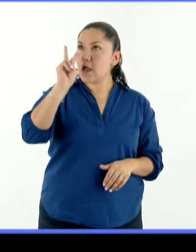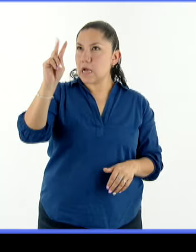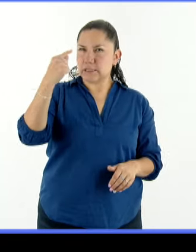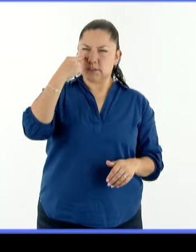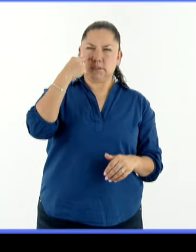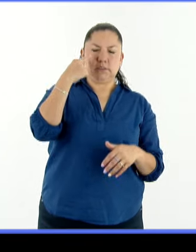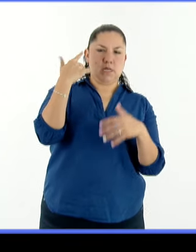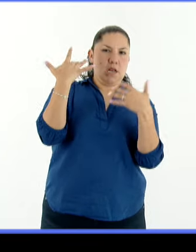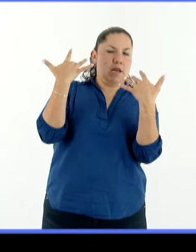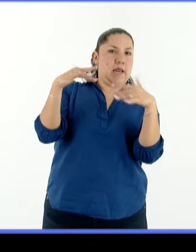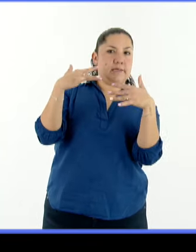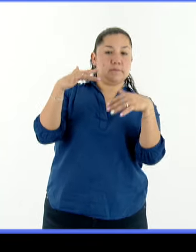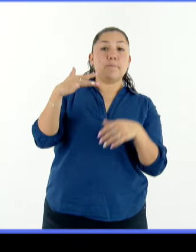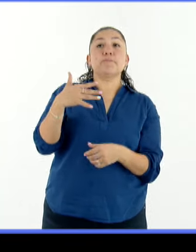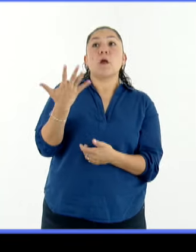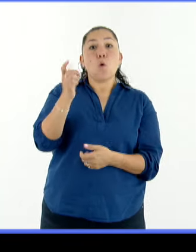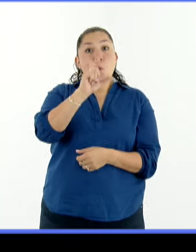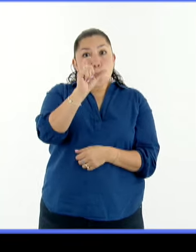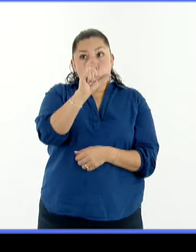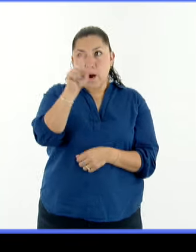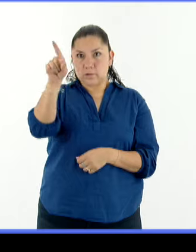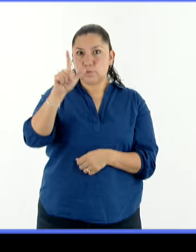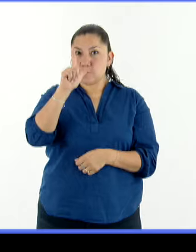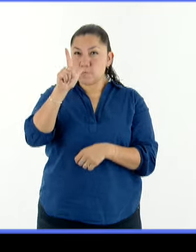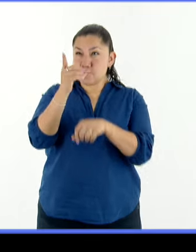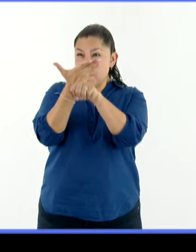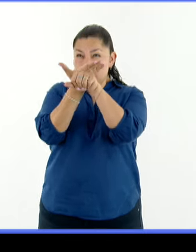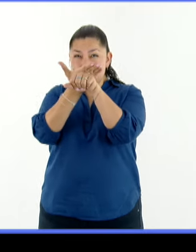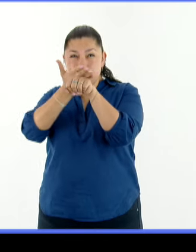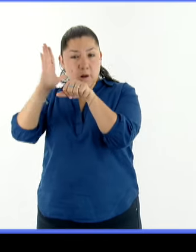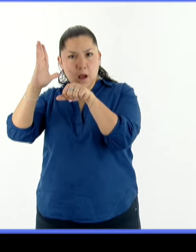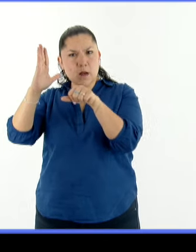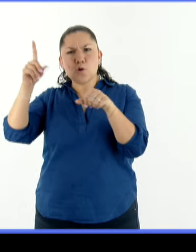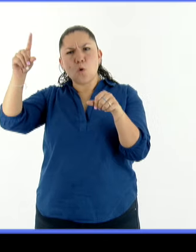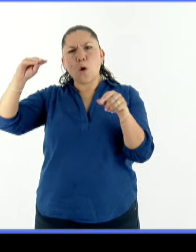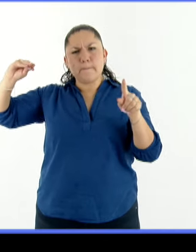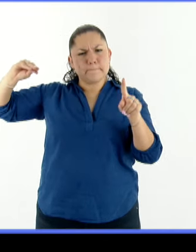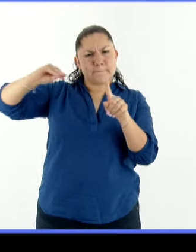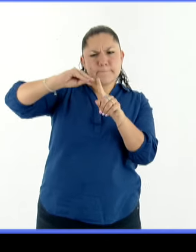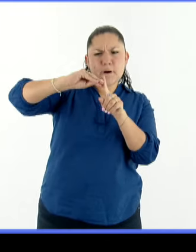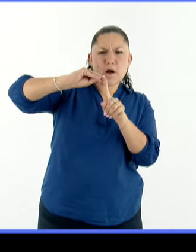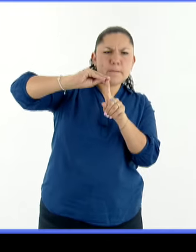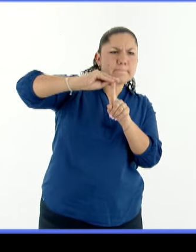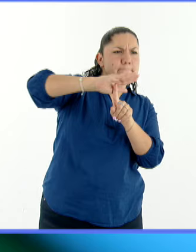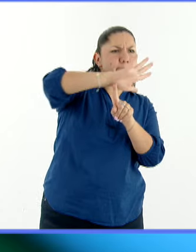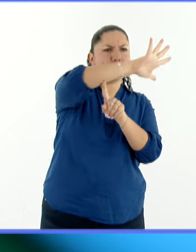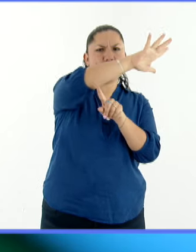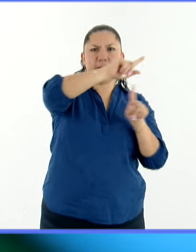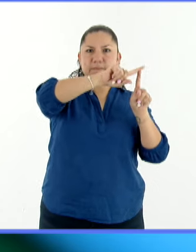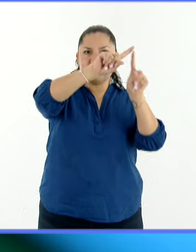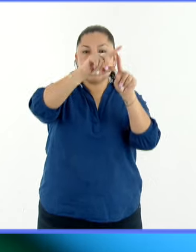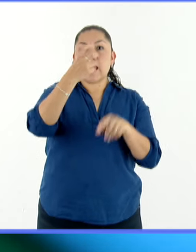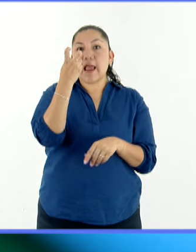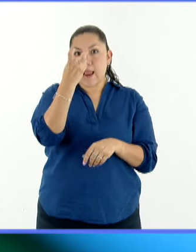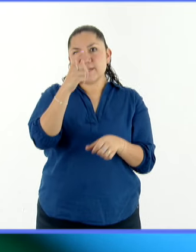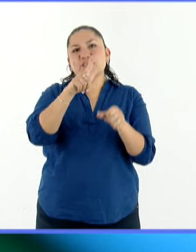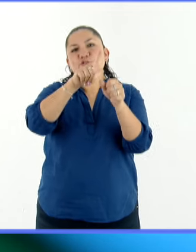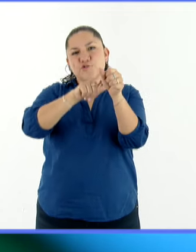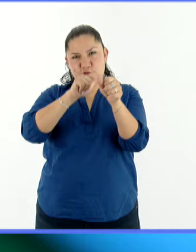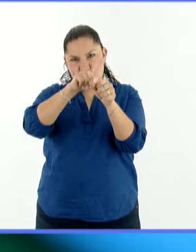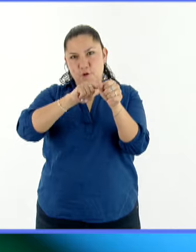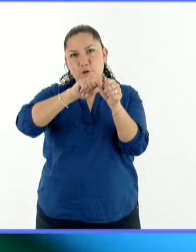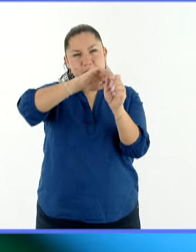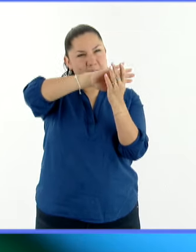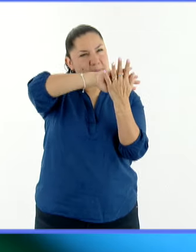Cuando la luz se descompone en otras frecuencias, se generan diferentes longitudes de ondas haciendo los colores. A esto le